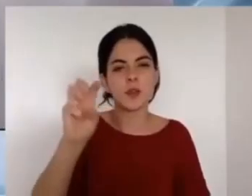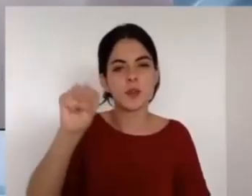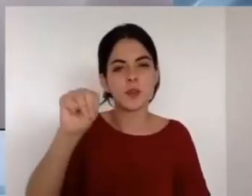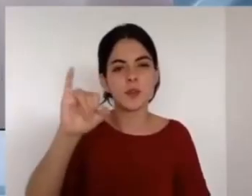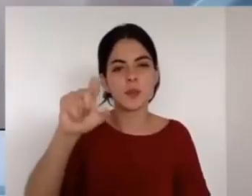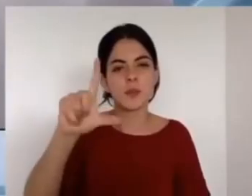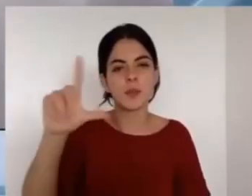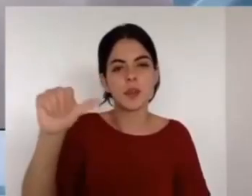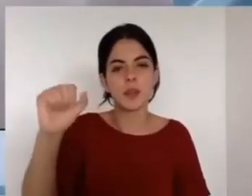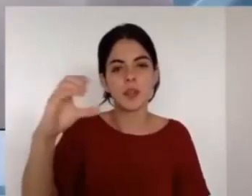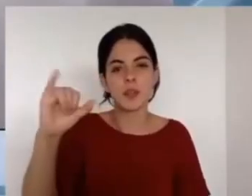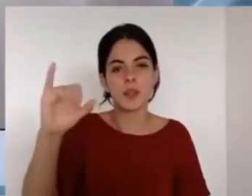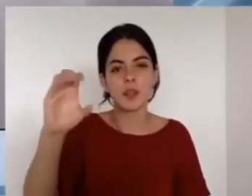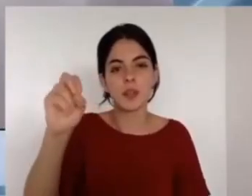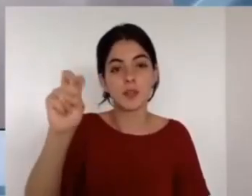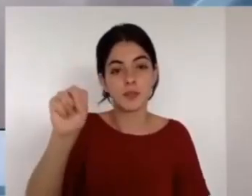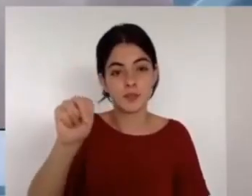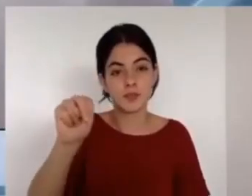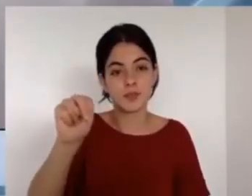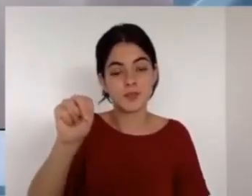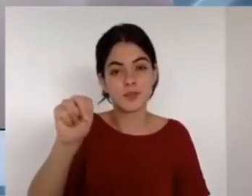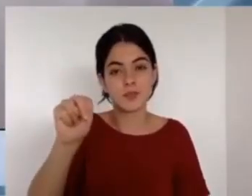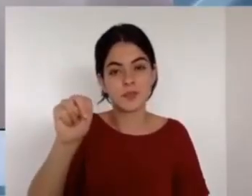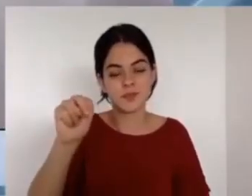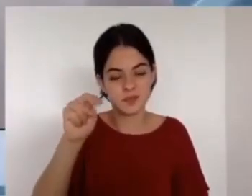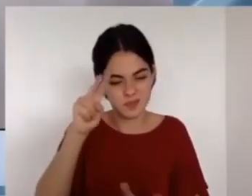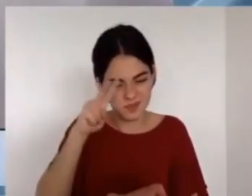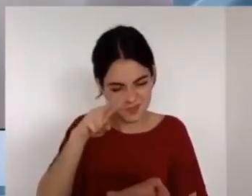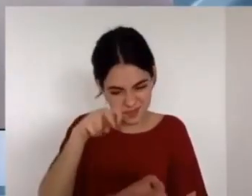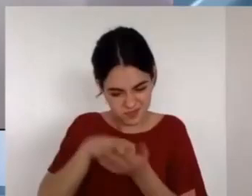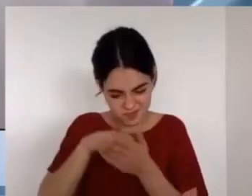efectiva es la humillación.